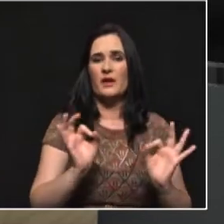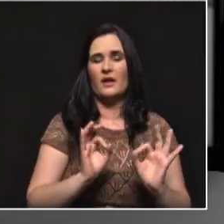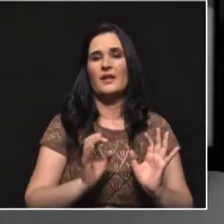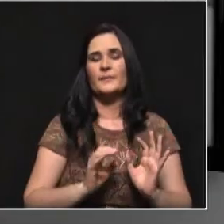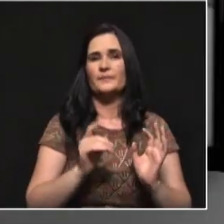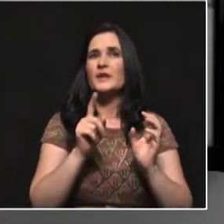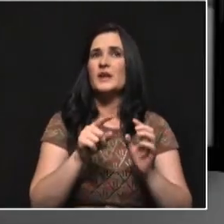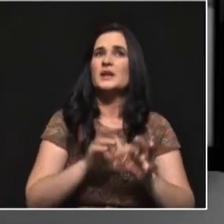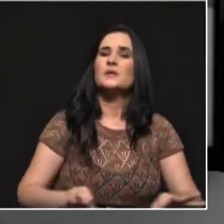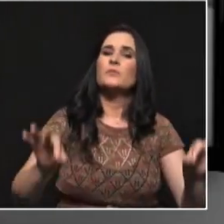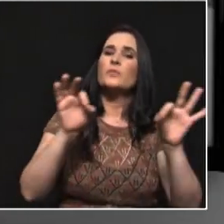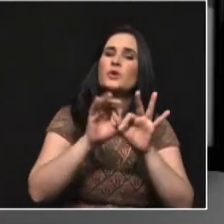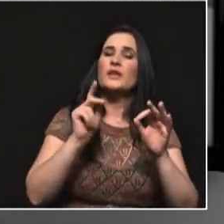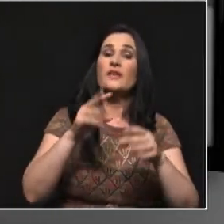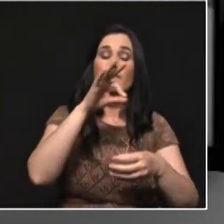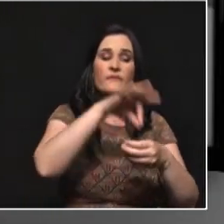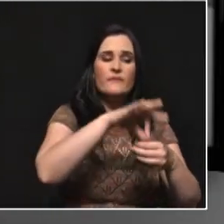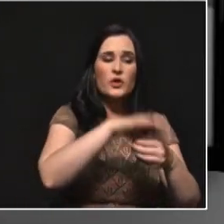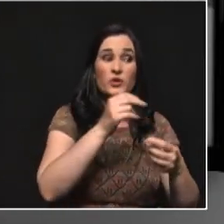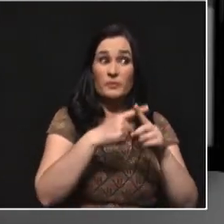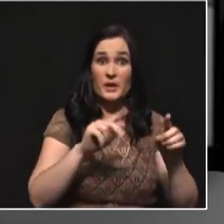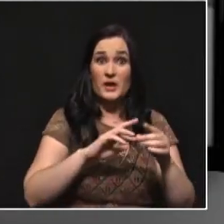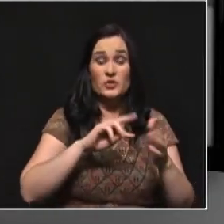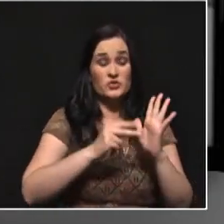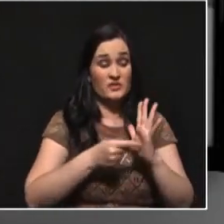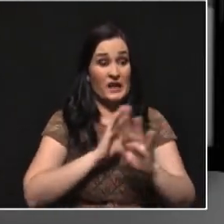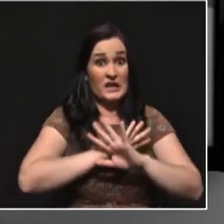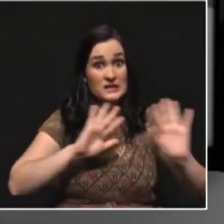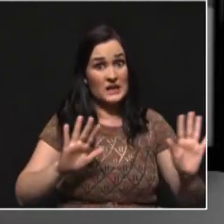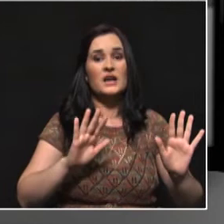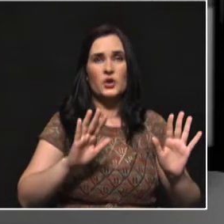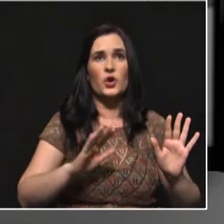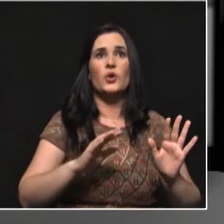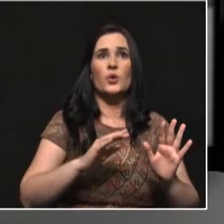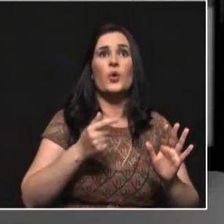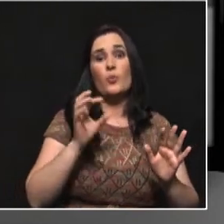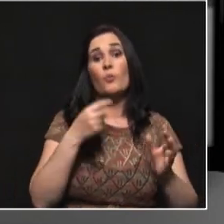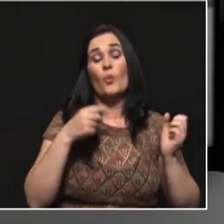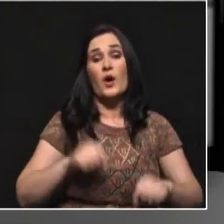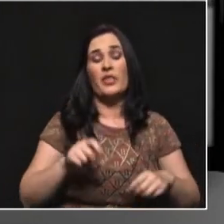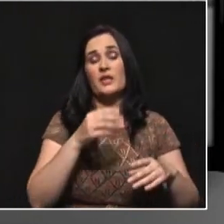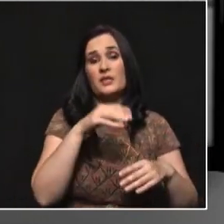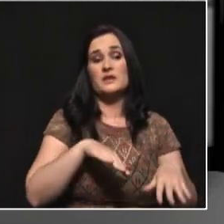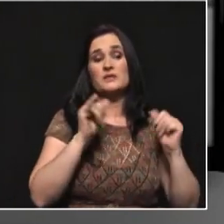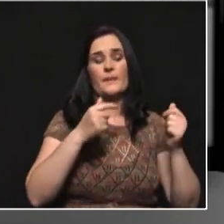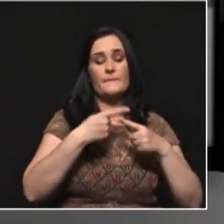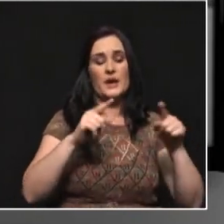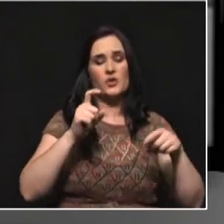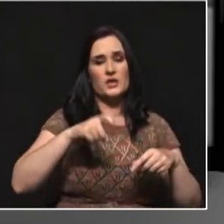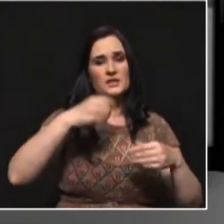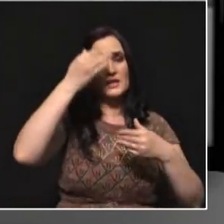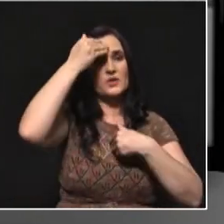tema es, votar no es suficiente, ni es la madurez total. También abstenerse puede serlo, siempre y cuando sea consciente.